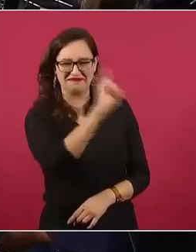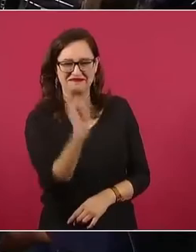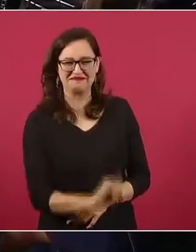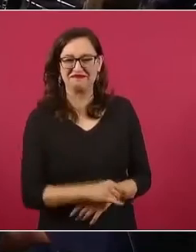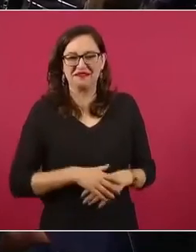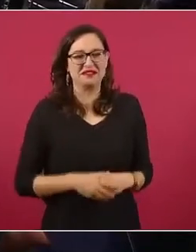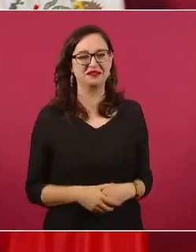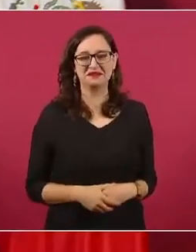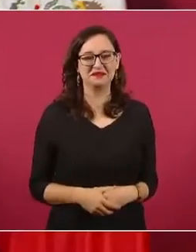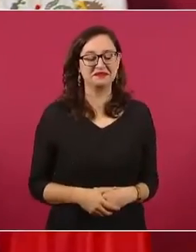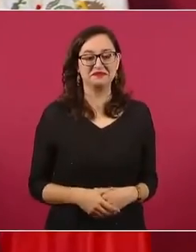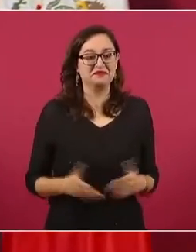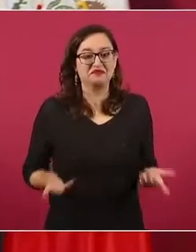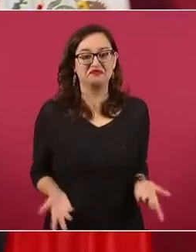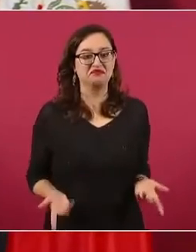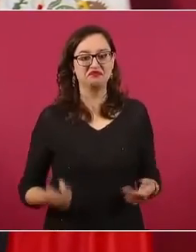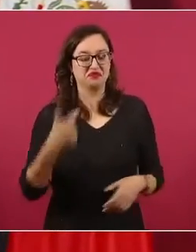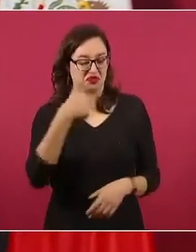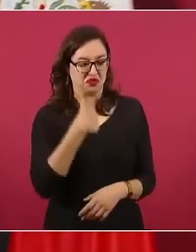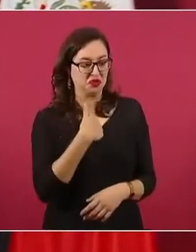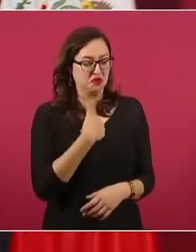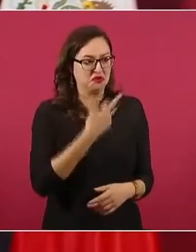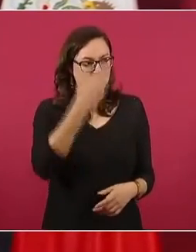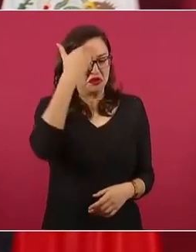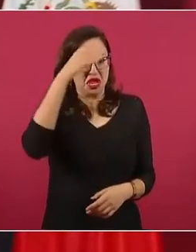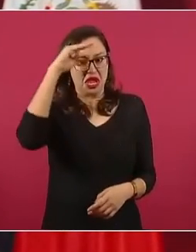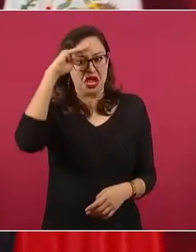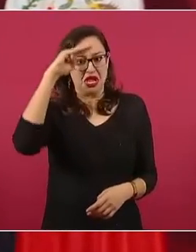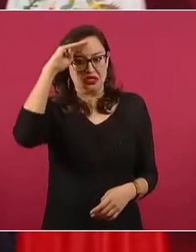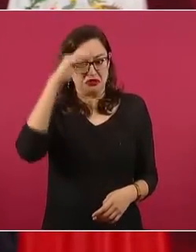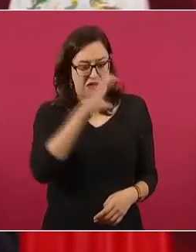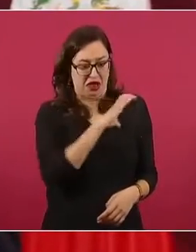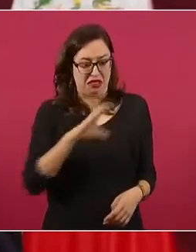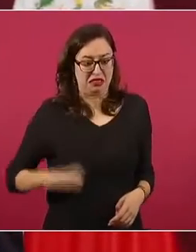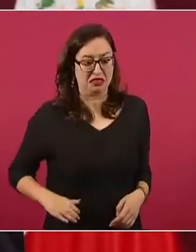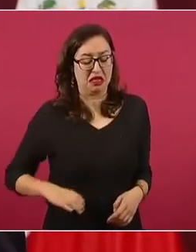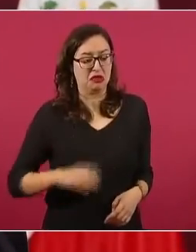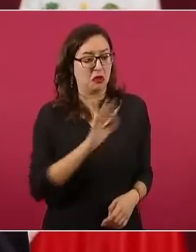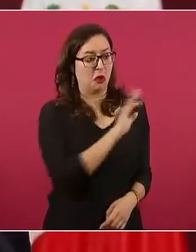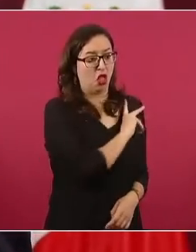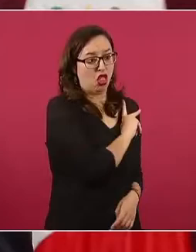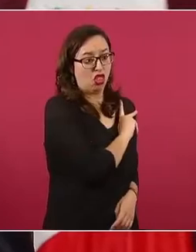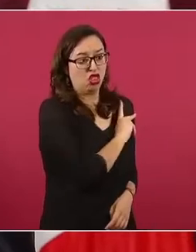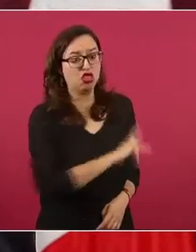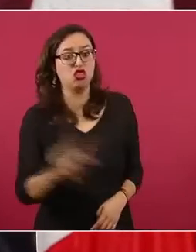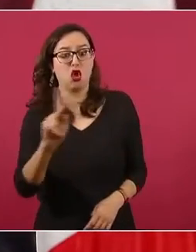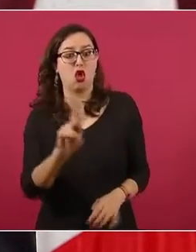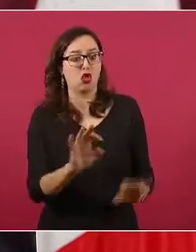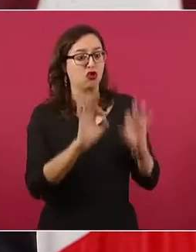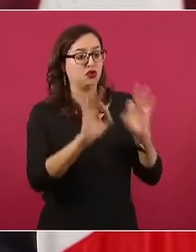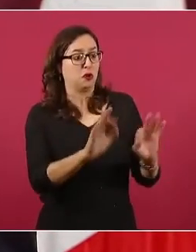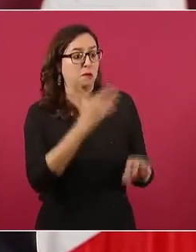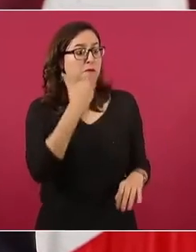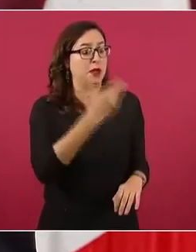Claro que mejor es que los que pueda postular el bloque conservador.